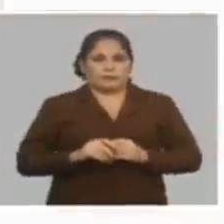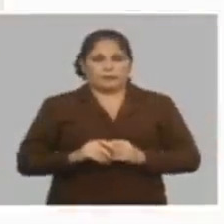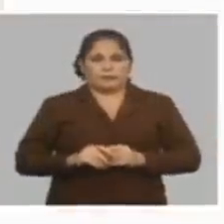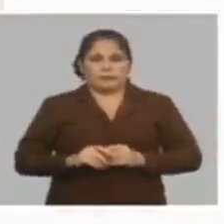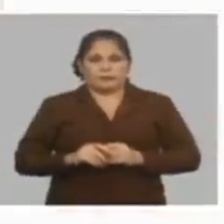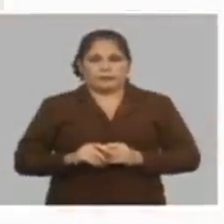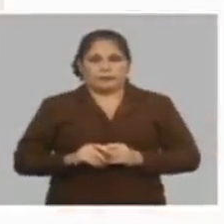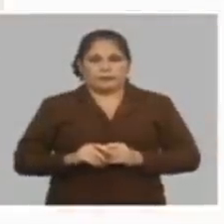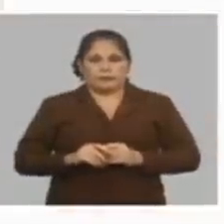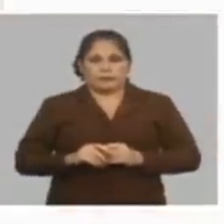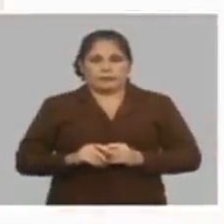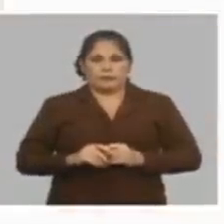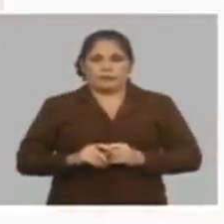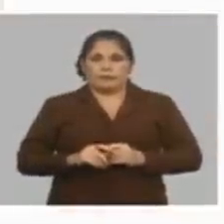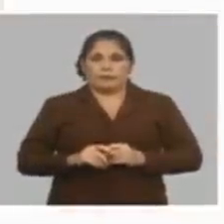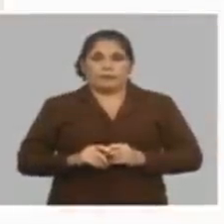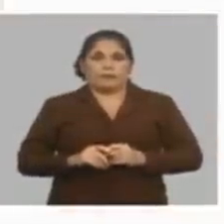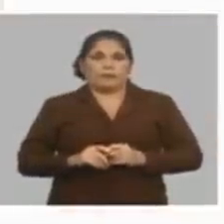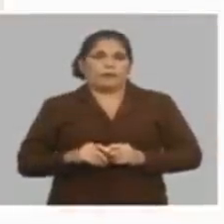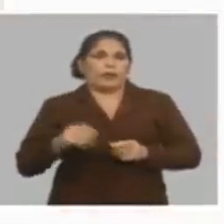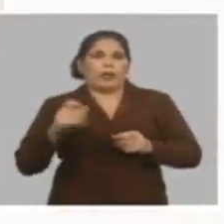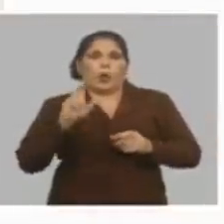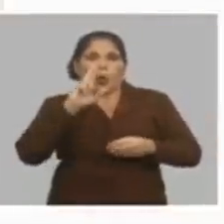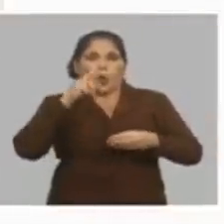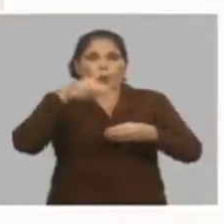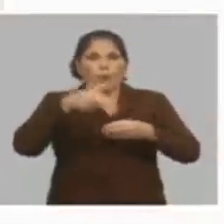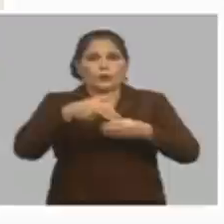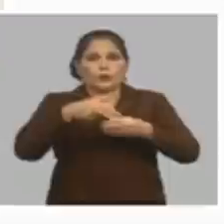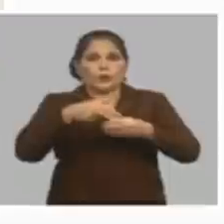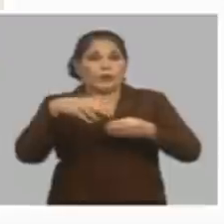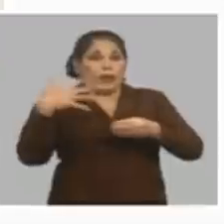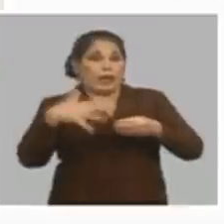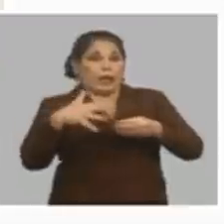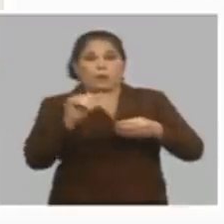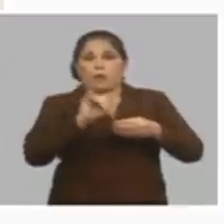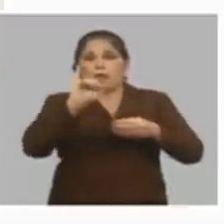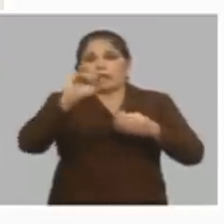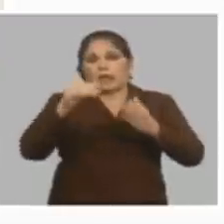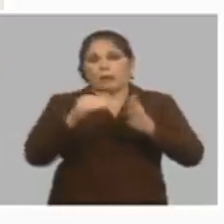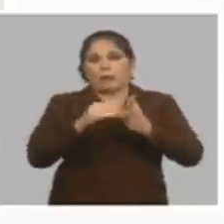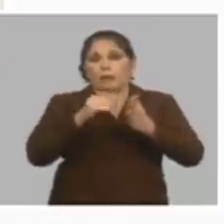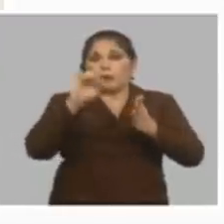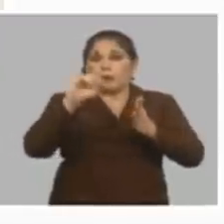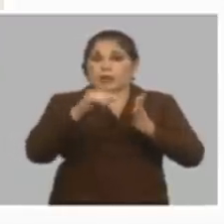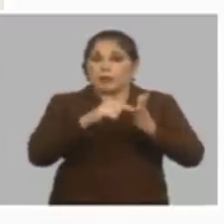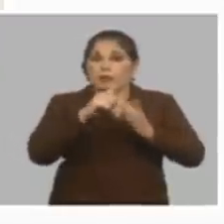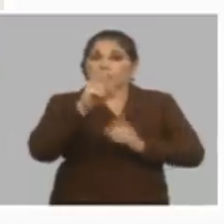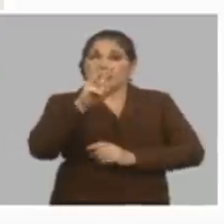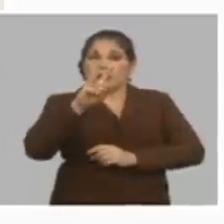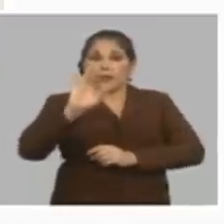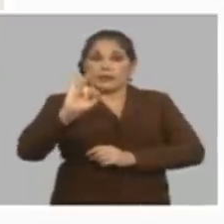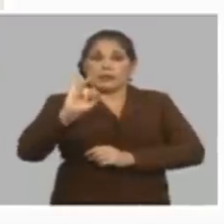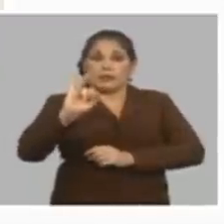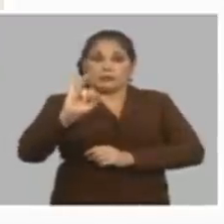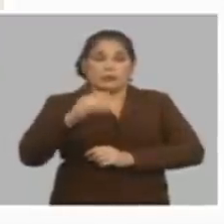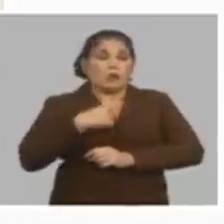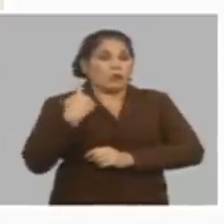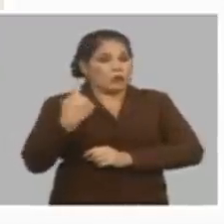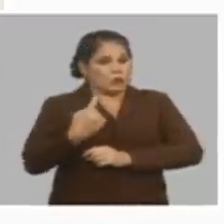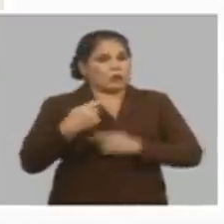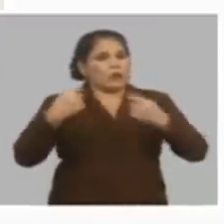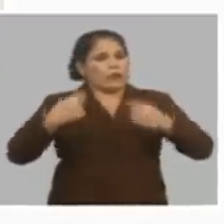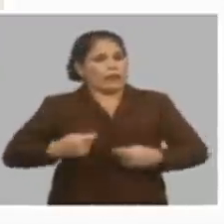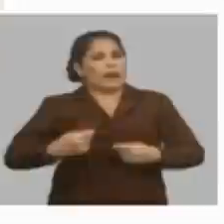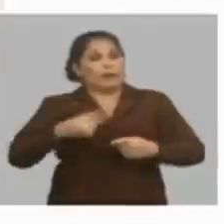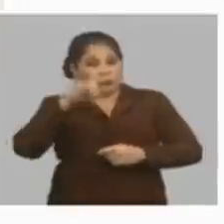y van a decir y los insumos y los combustibles subieron 6,37 veces y nosotros tenemos todo el